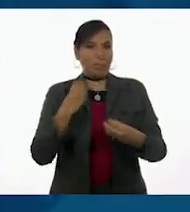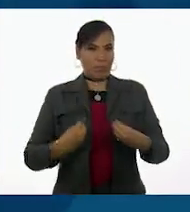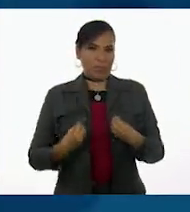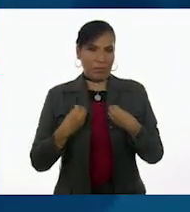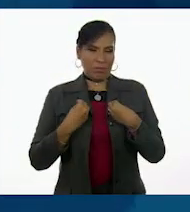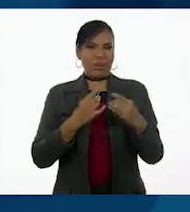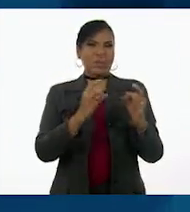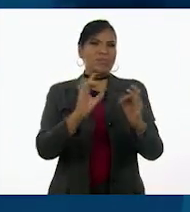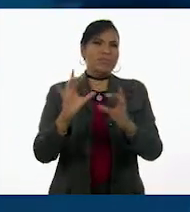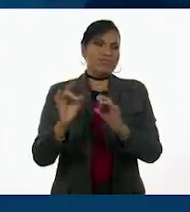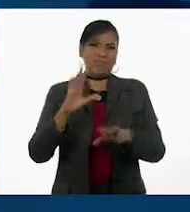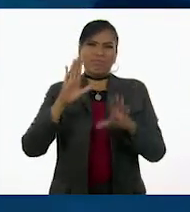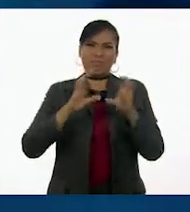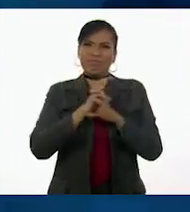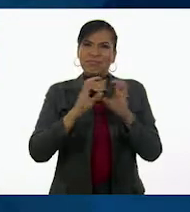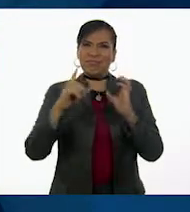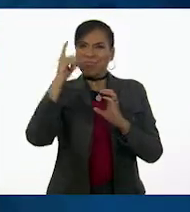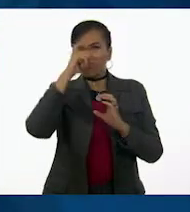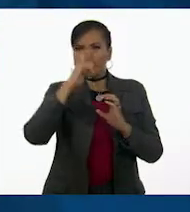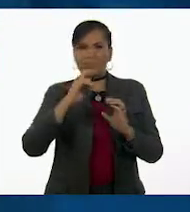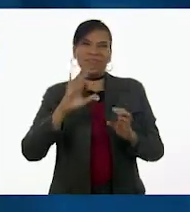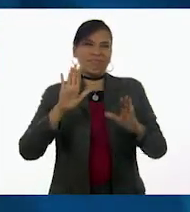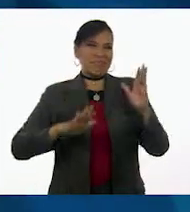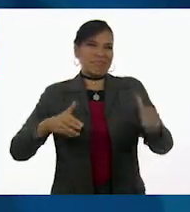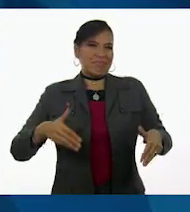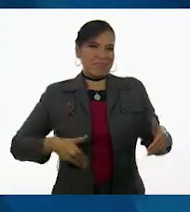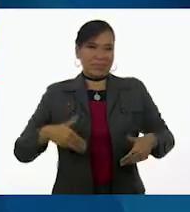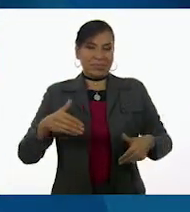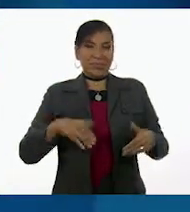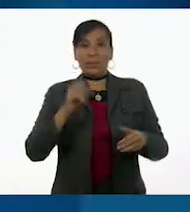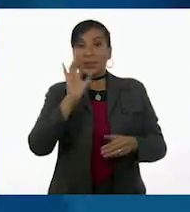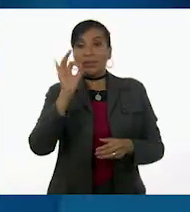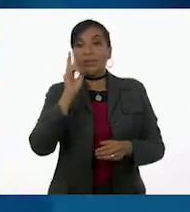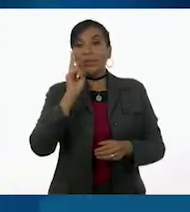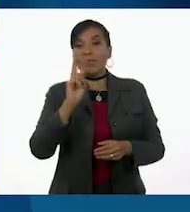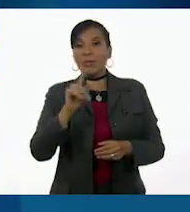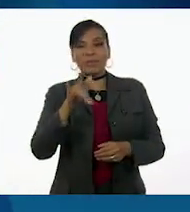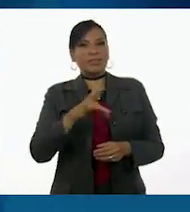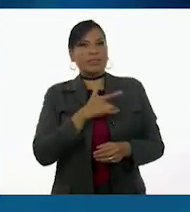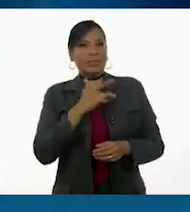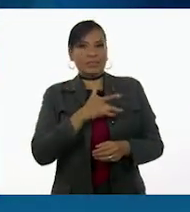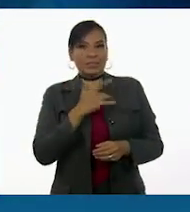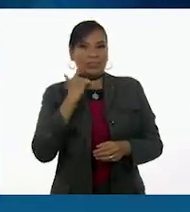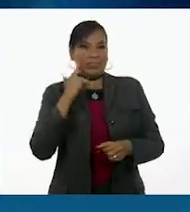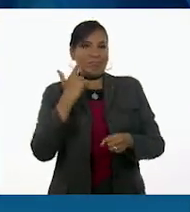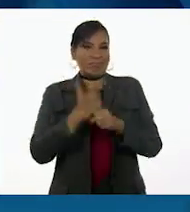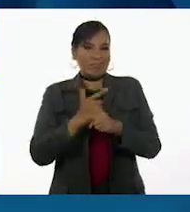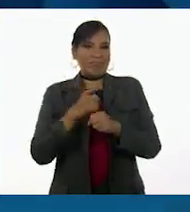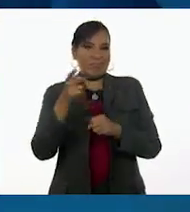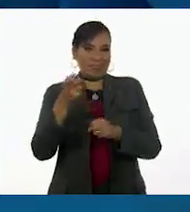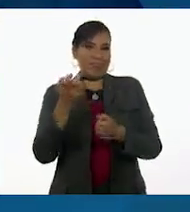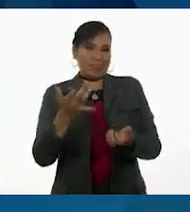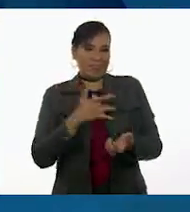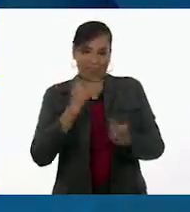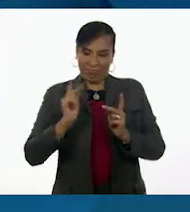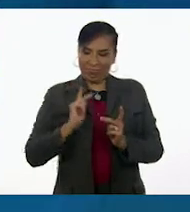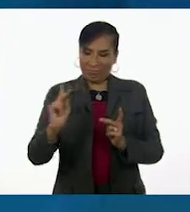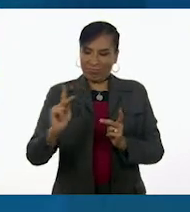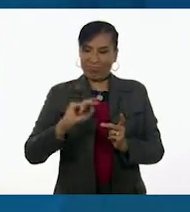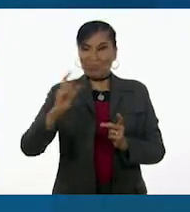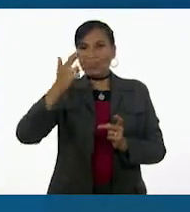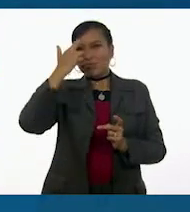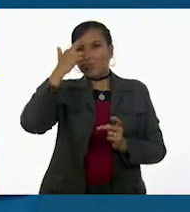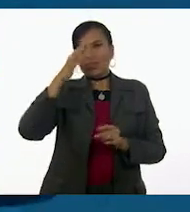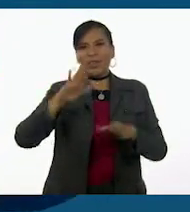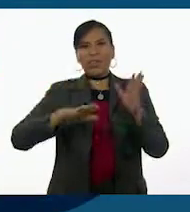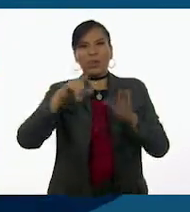una situación difícil o incómoda. Y tal vez al verlo, te has sentido identificado con él. Porque te recordó